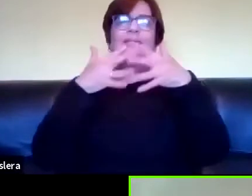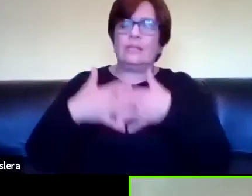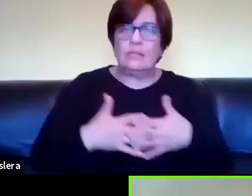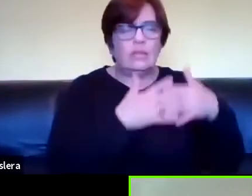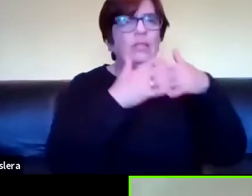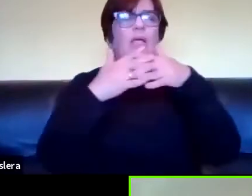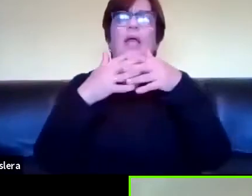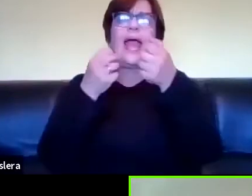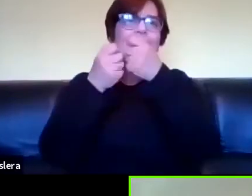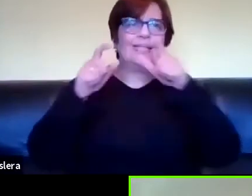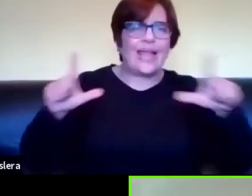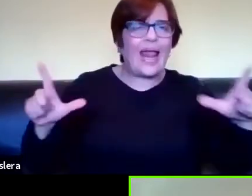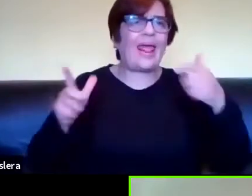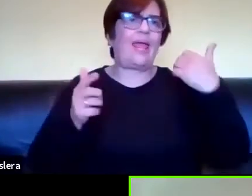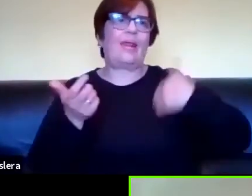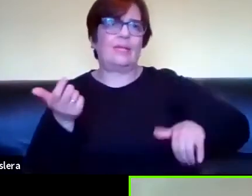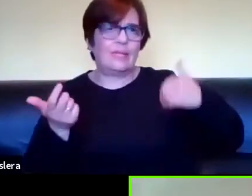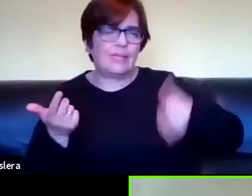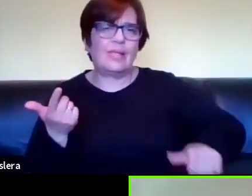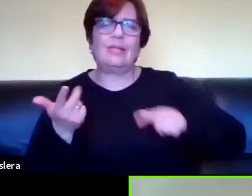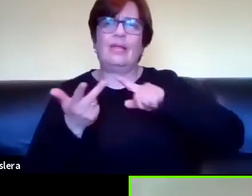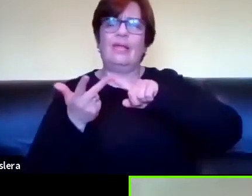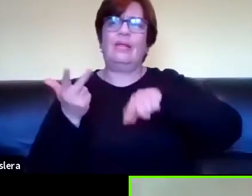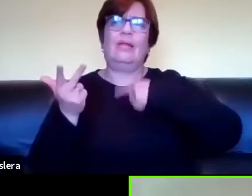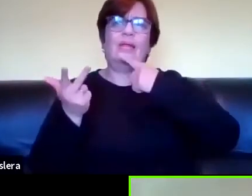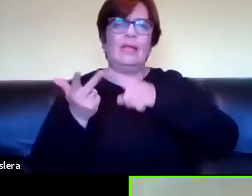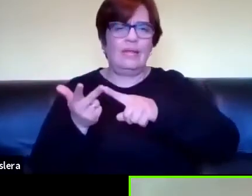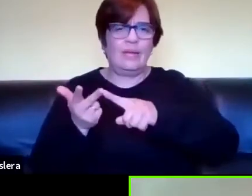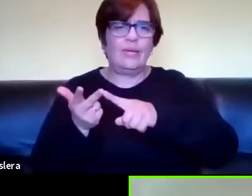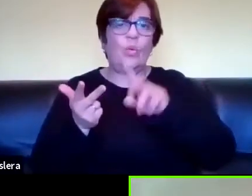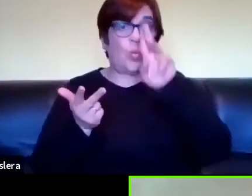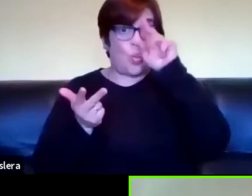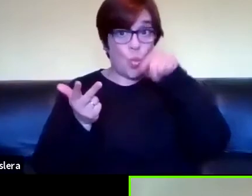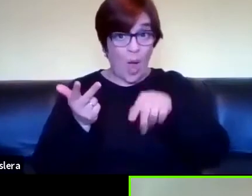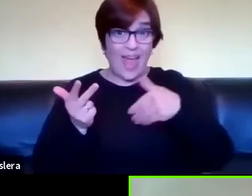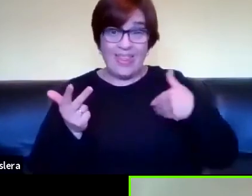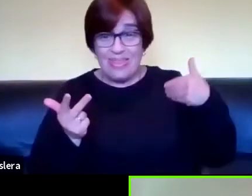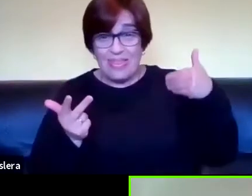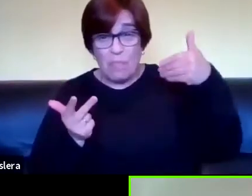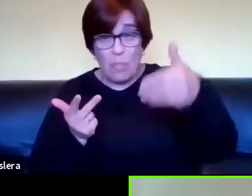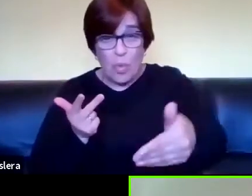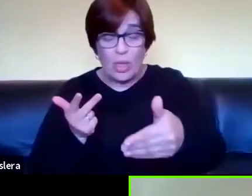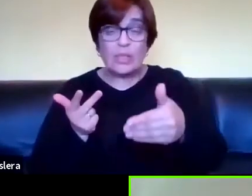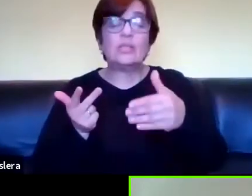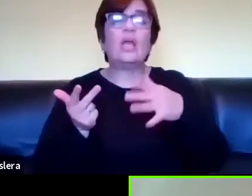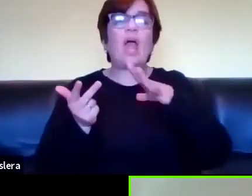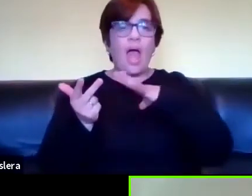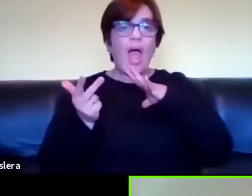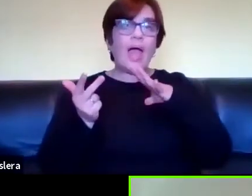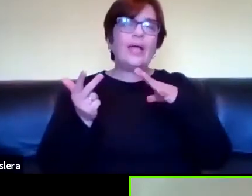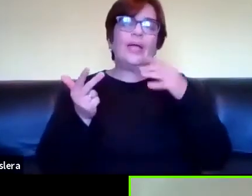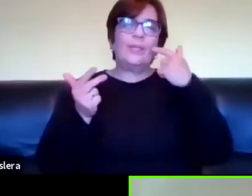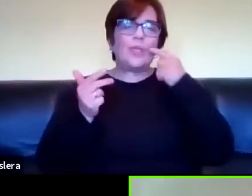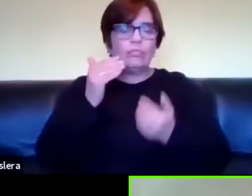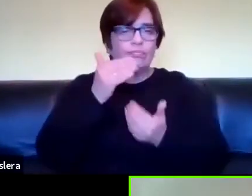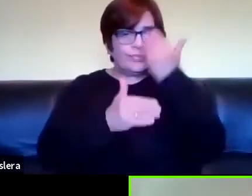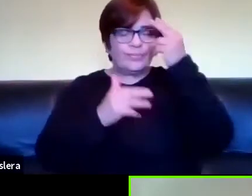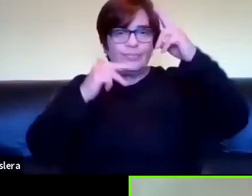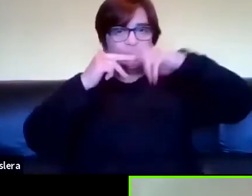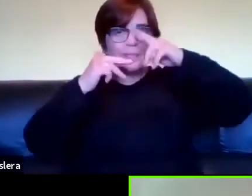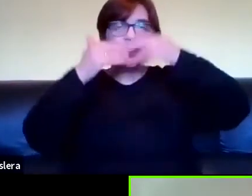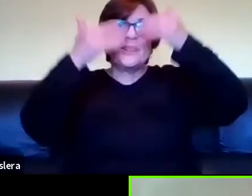american sound language la lengua de señas argentina después se empezó a traducir a la lengua de señas uruguaya y hay hay un mapa o si vos entras a la página